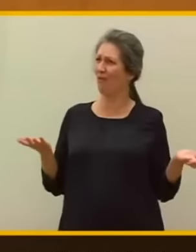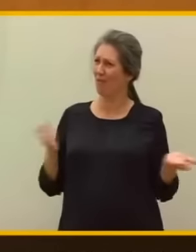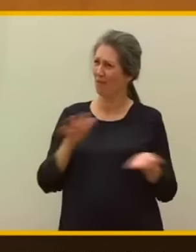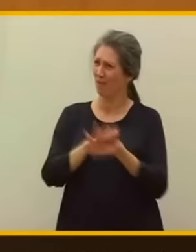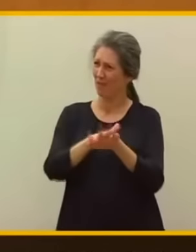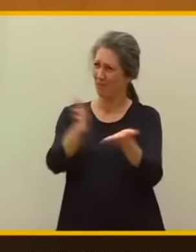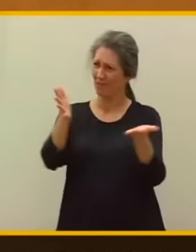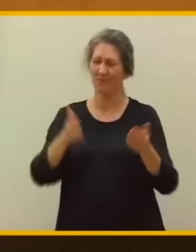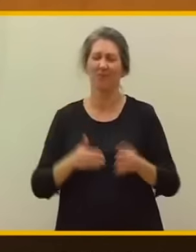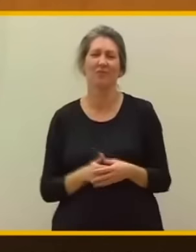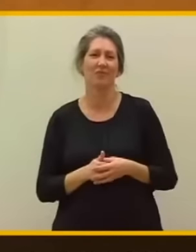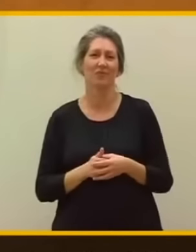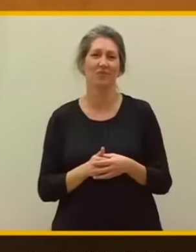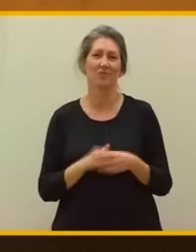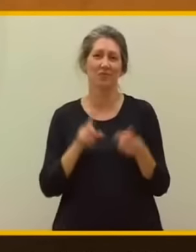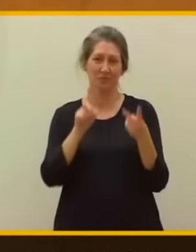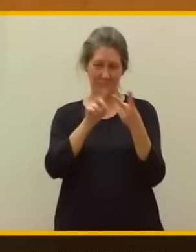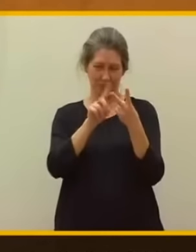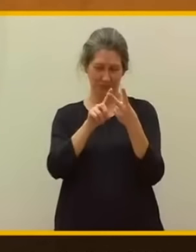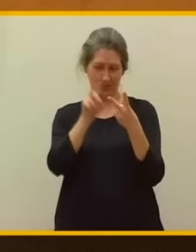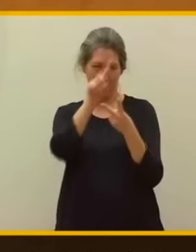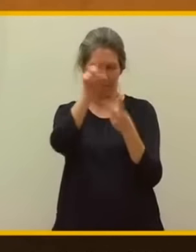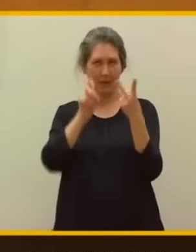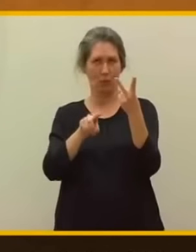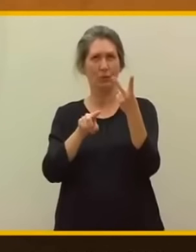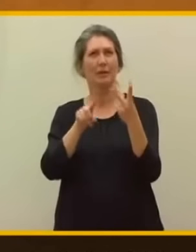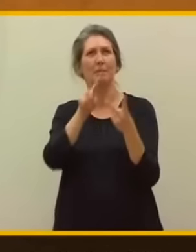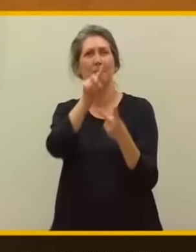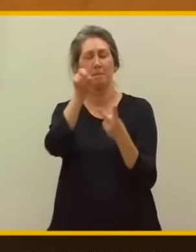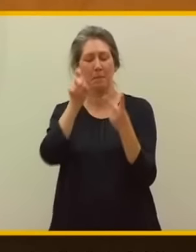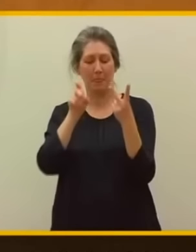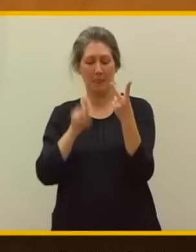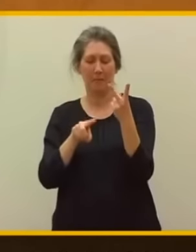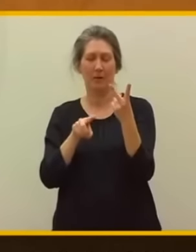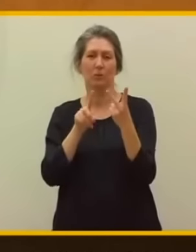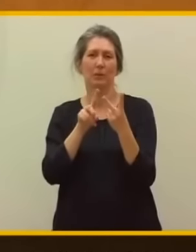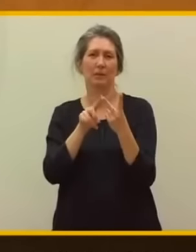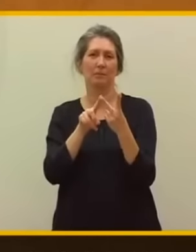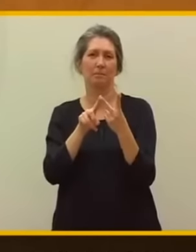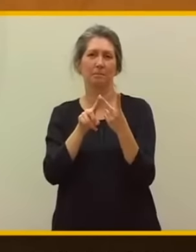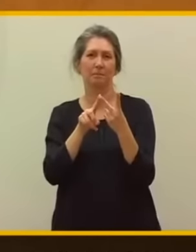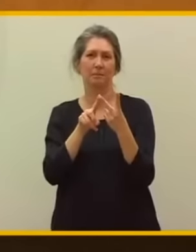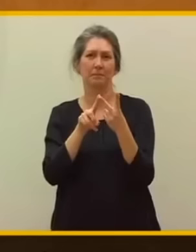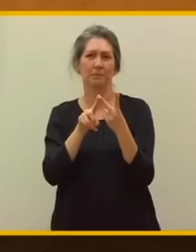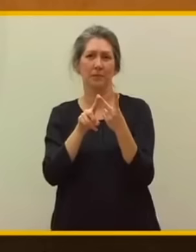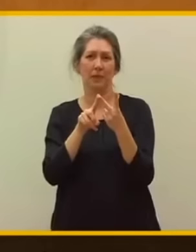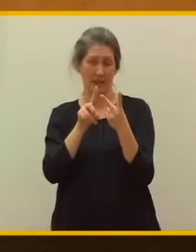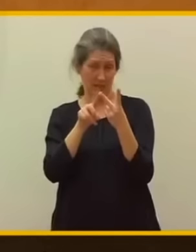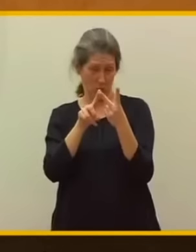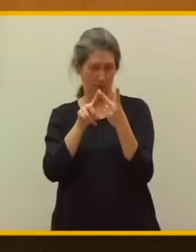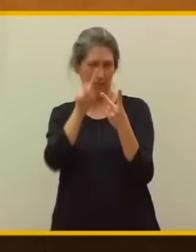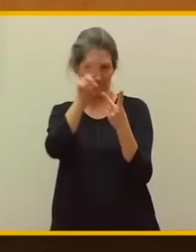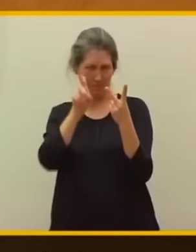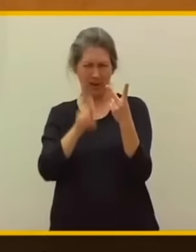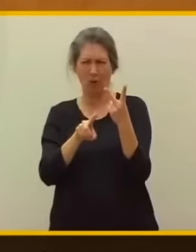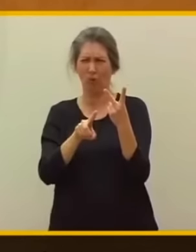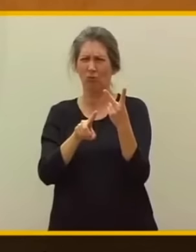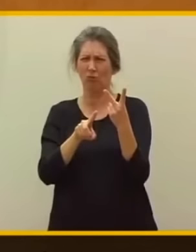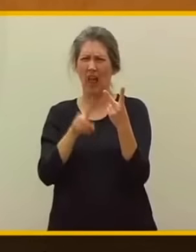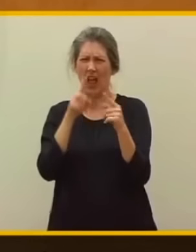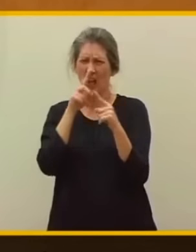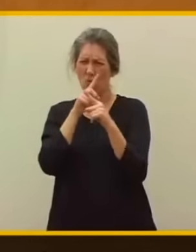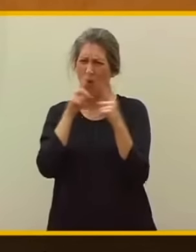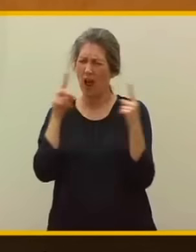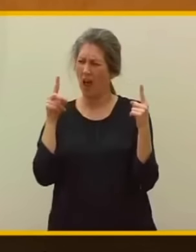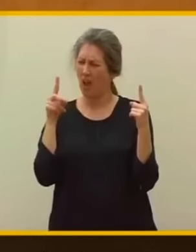La segunda pregunta que tengo que hacerles es... La segunda pregunta es... ¿Qué ha cambiado en un año?